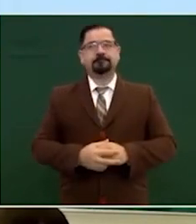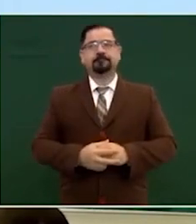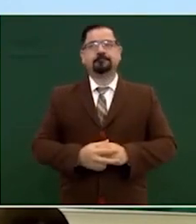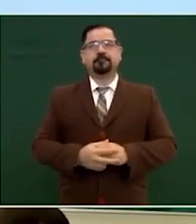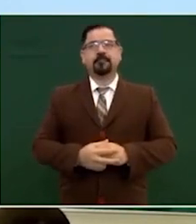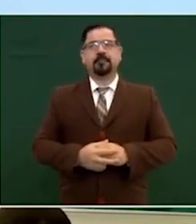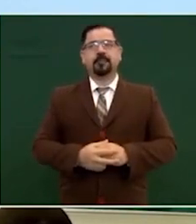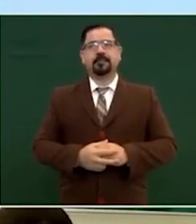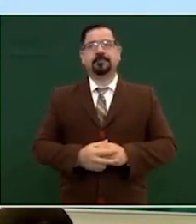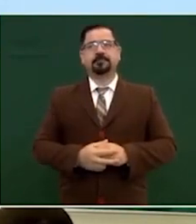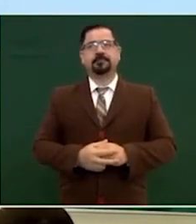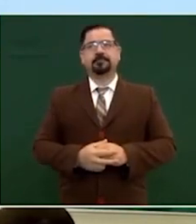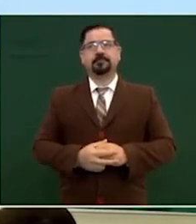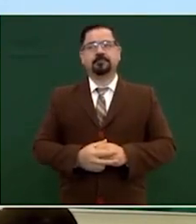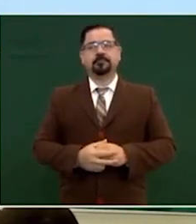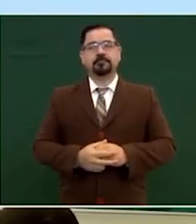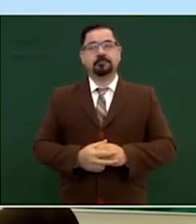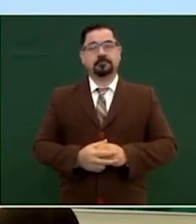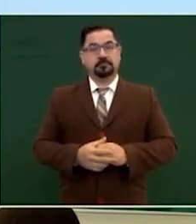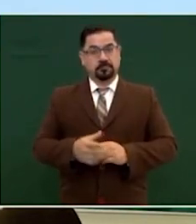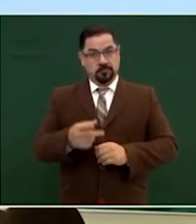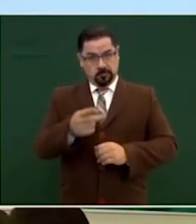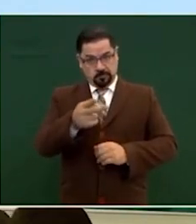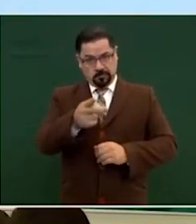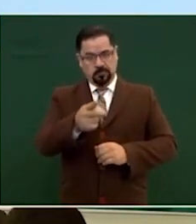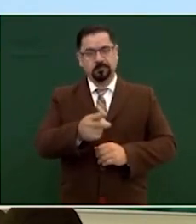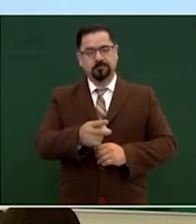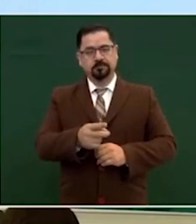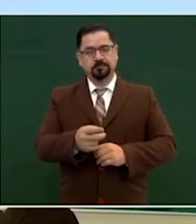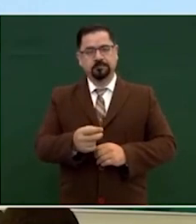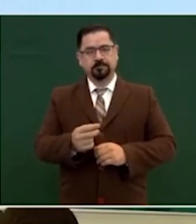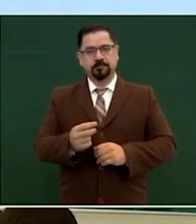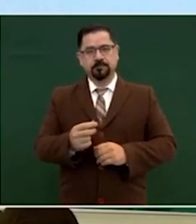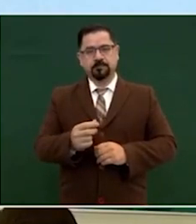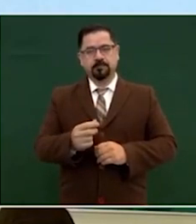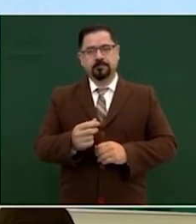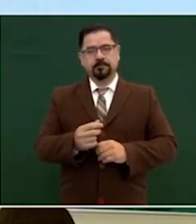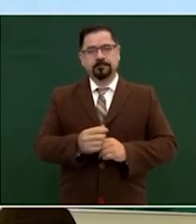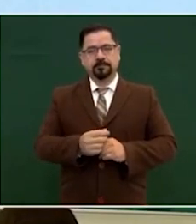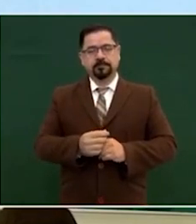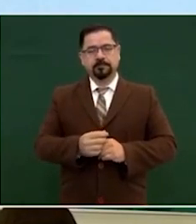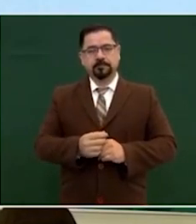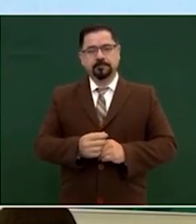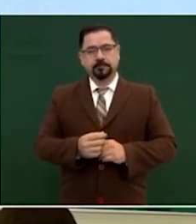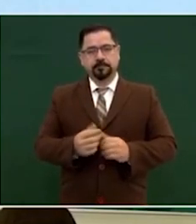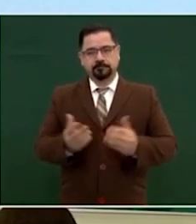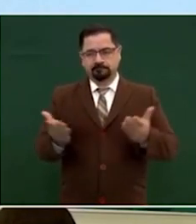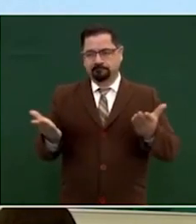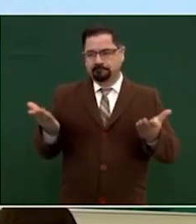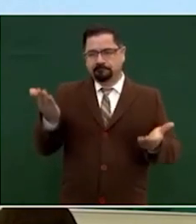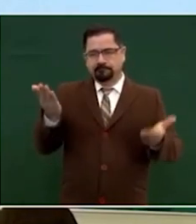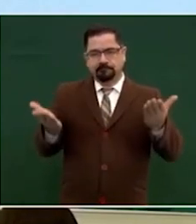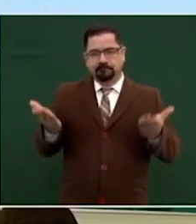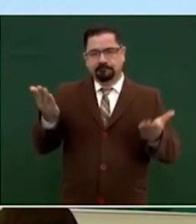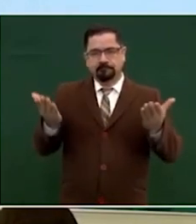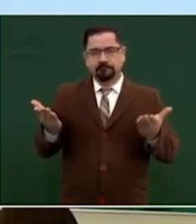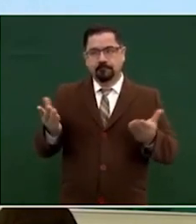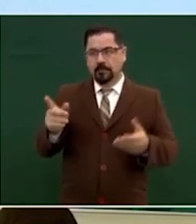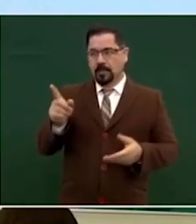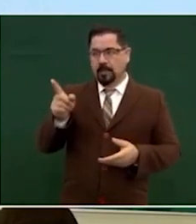este si lo comparamos porque gana más que yo